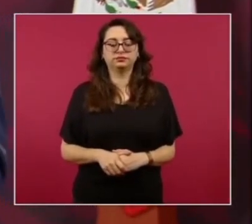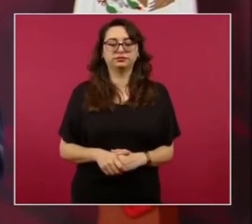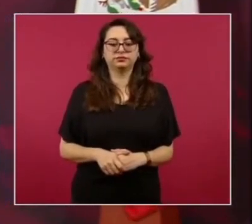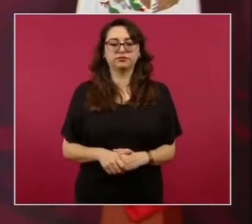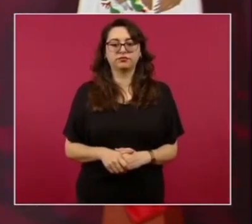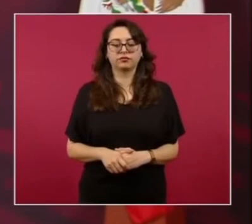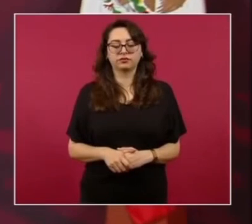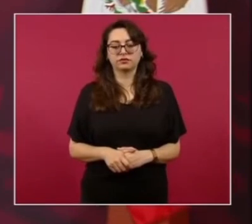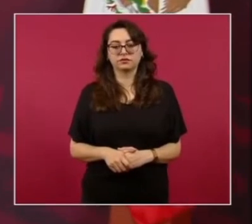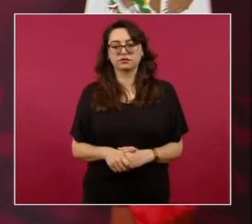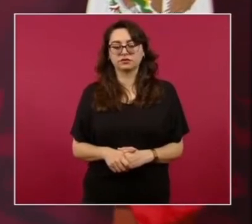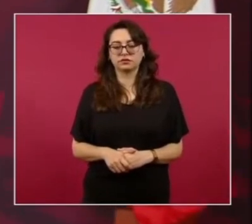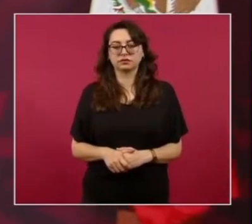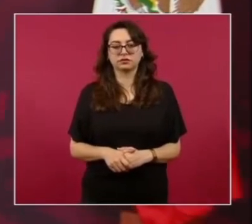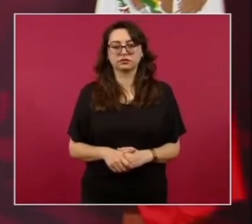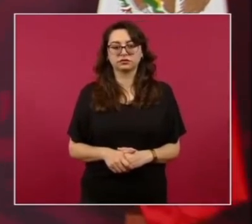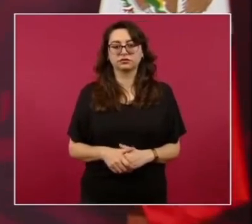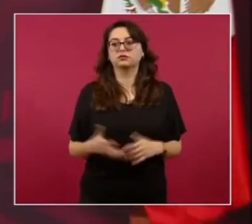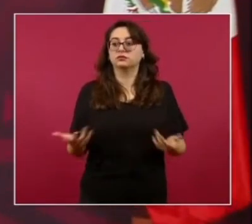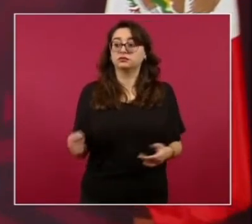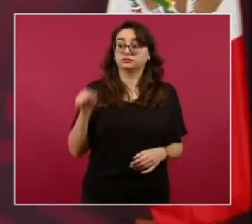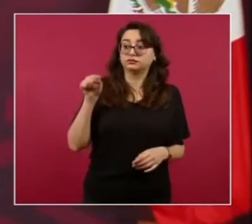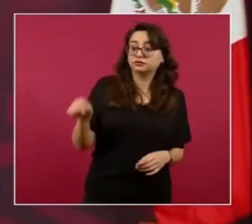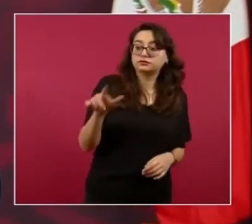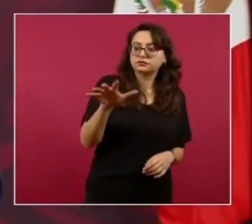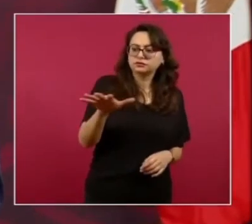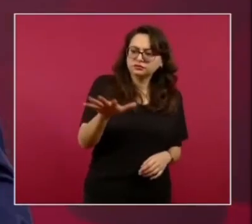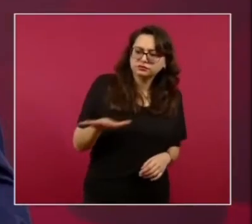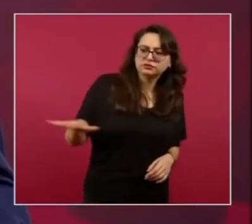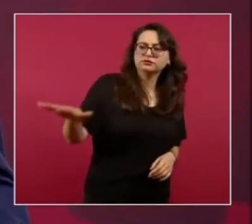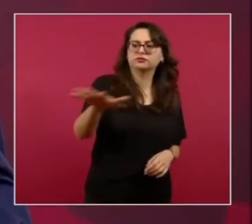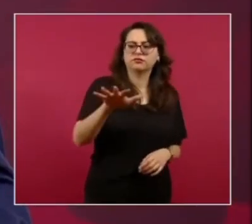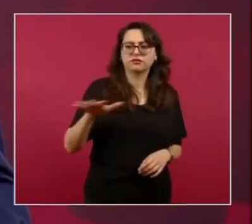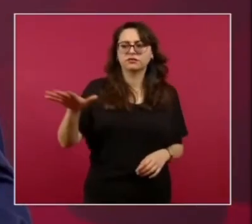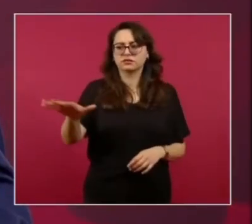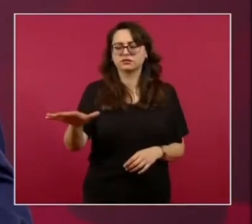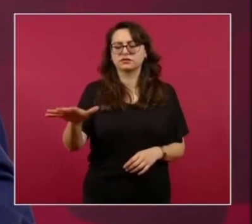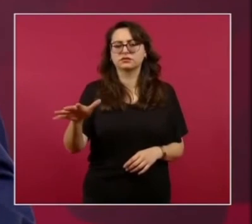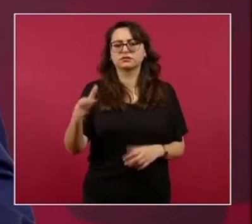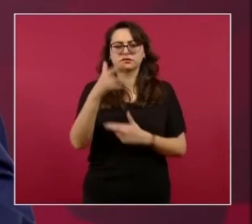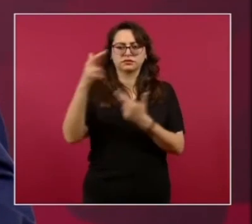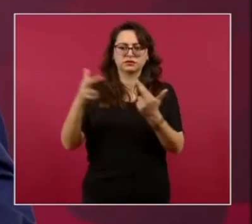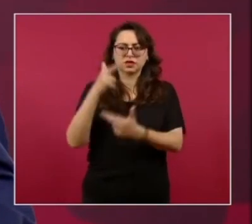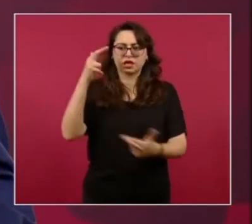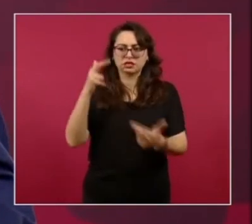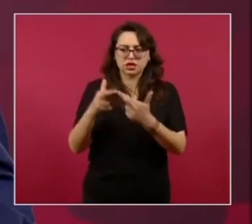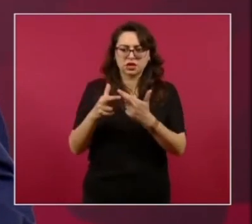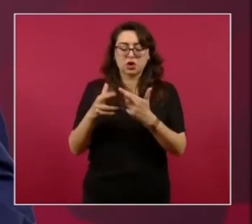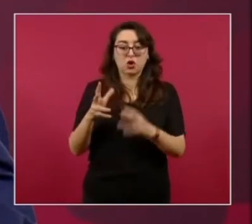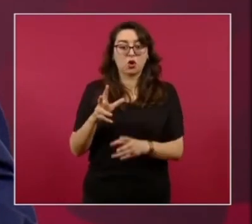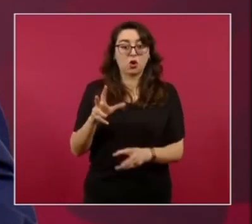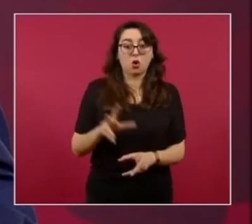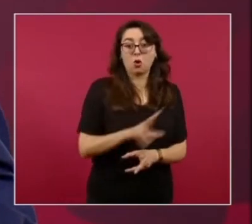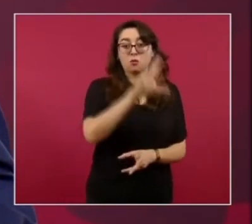absoluto La delincuencia En todos Lados Hay